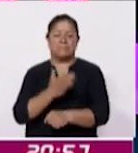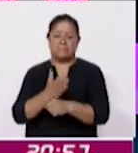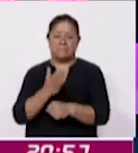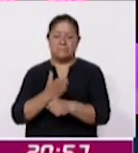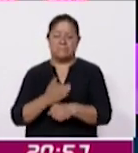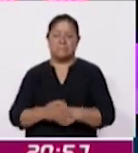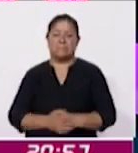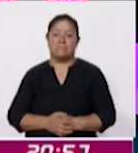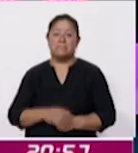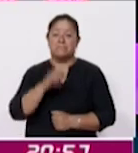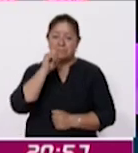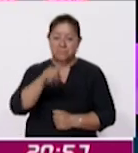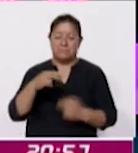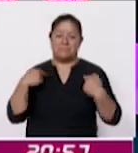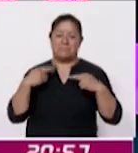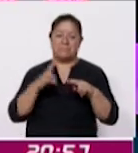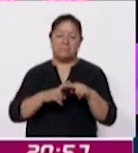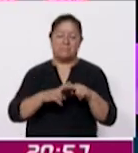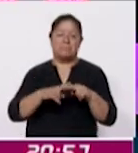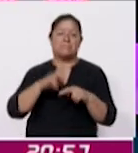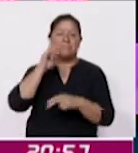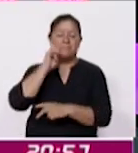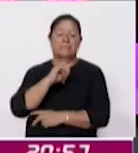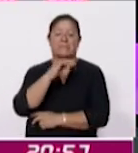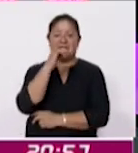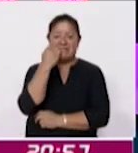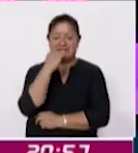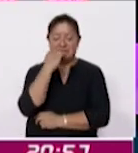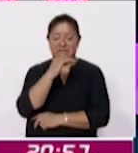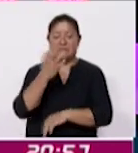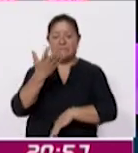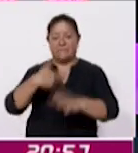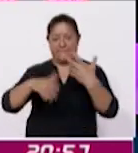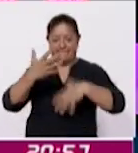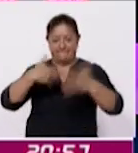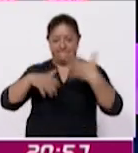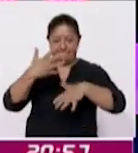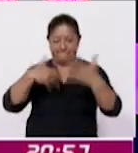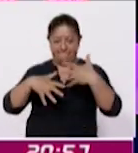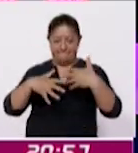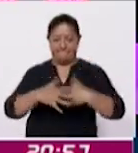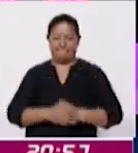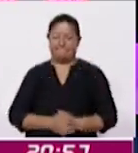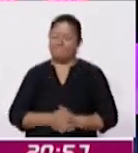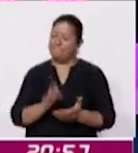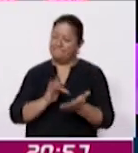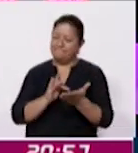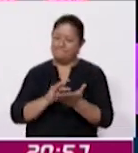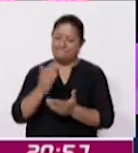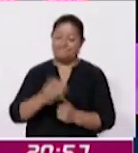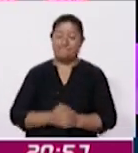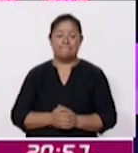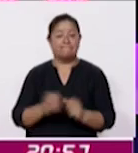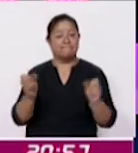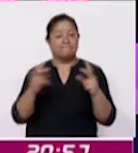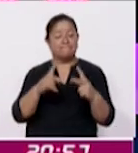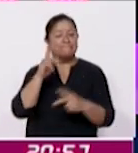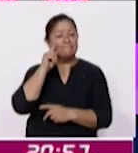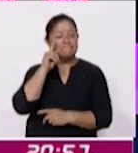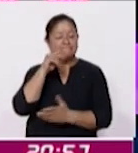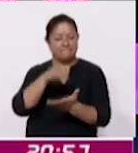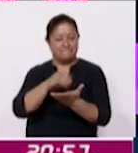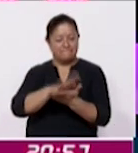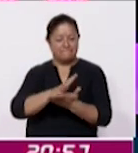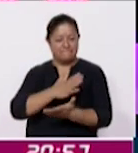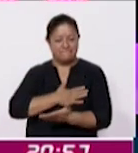ocasión y también le agradecemos a la maestra Miroslava Amador intérprete de lengua de señas mexicana Ya nos vamos le recuerdo mañana tiene una cita con